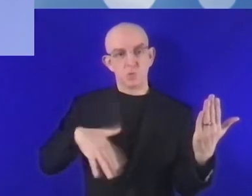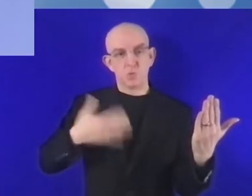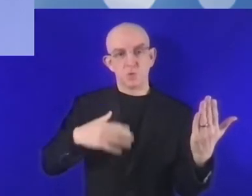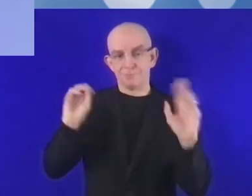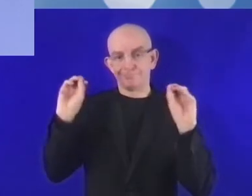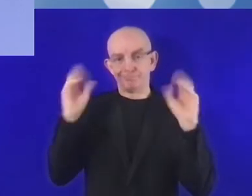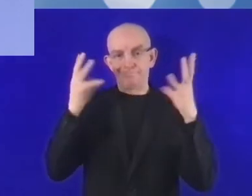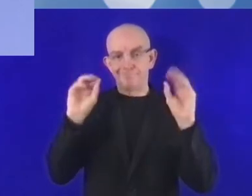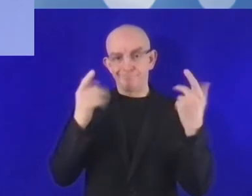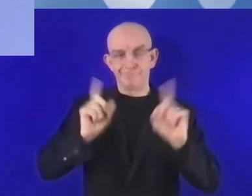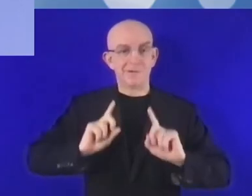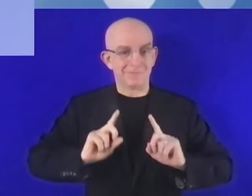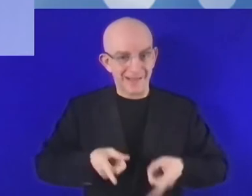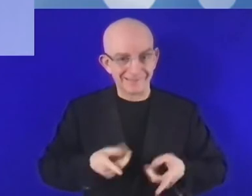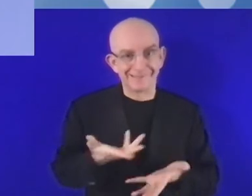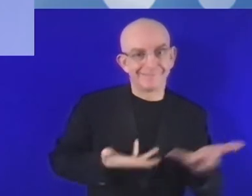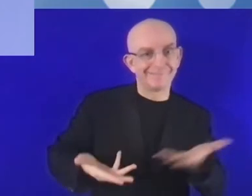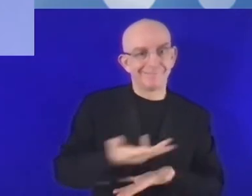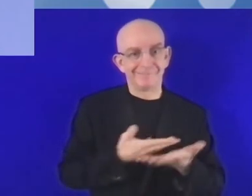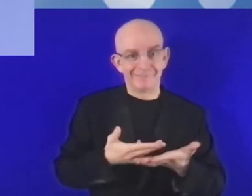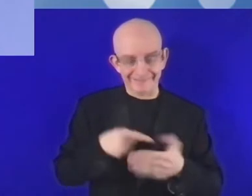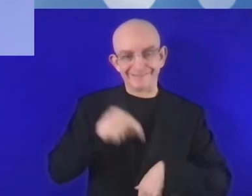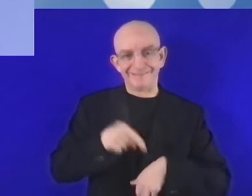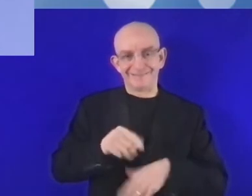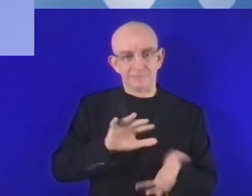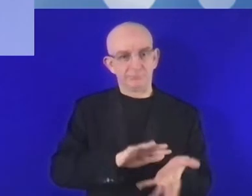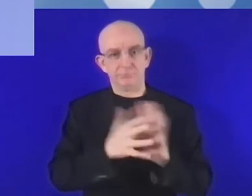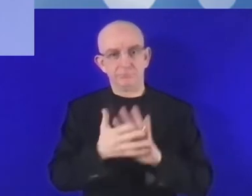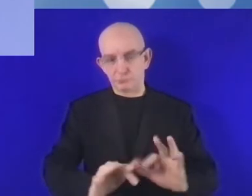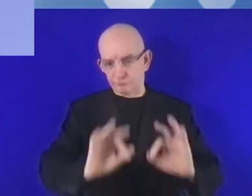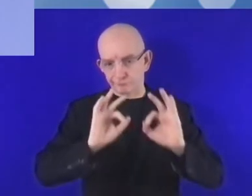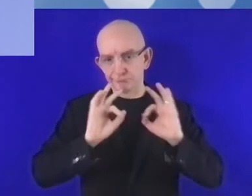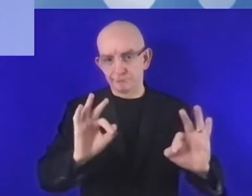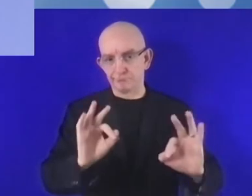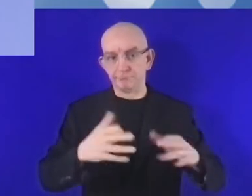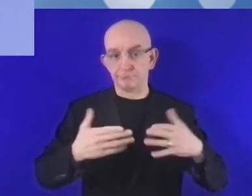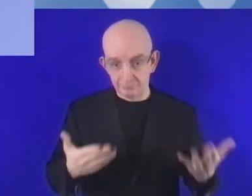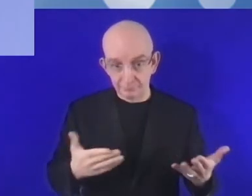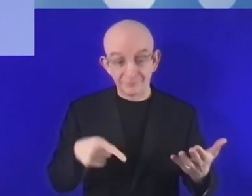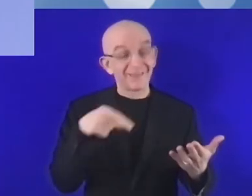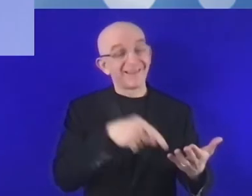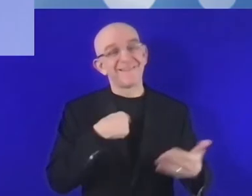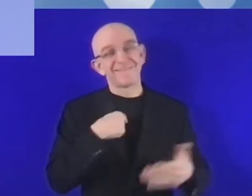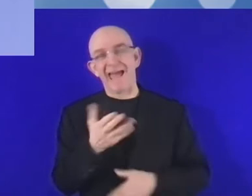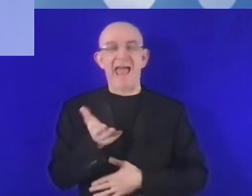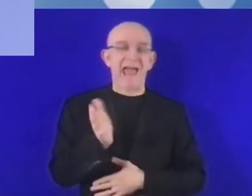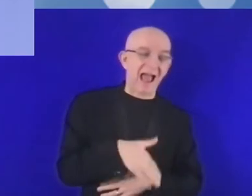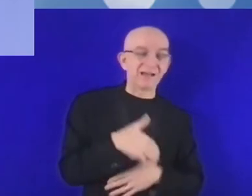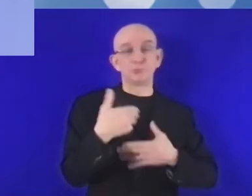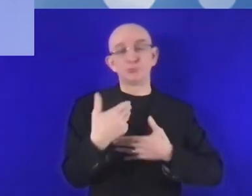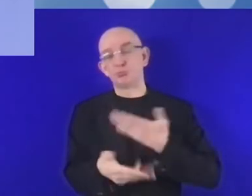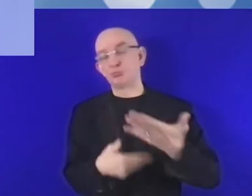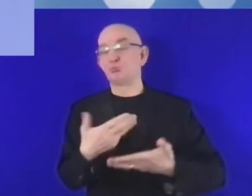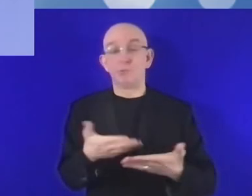requiere emprender acciones muy rápidas y dinámicas para que dicha transformación digital sea necesaria.